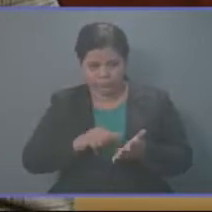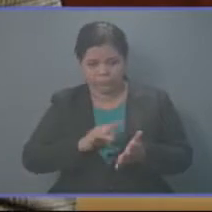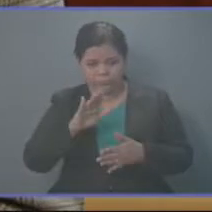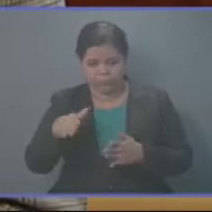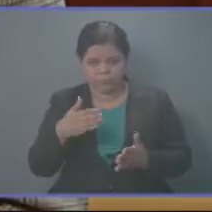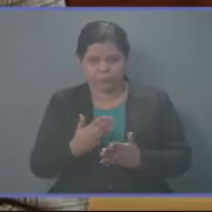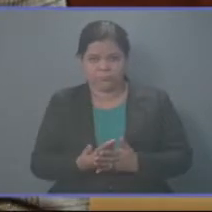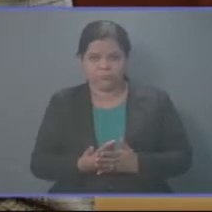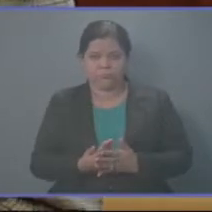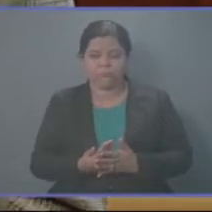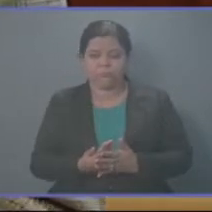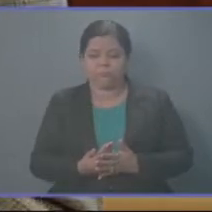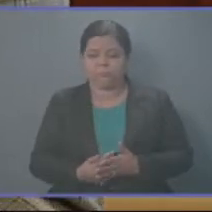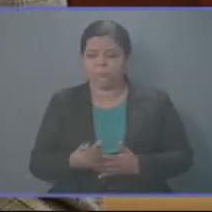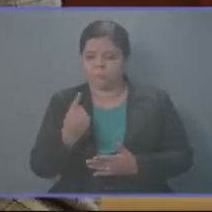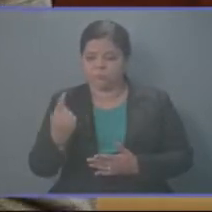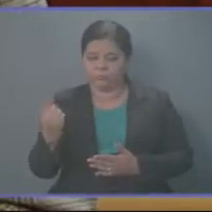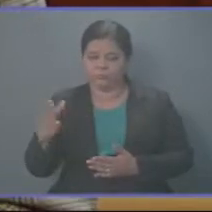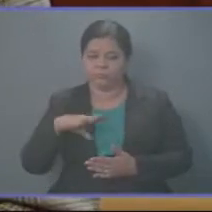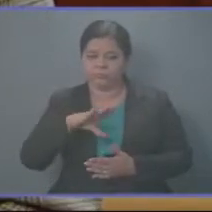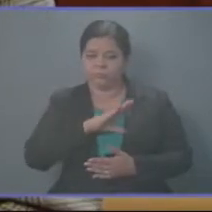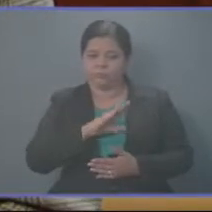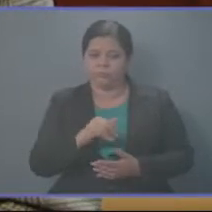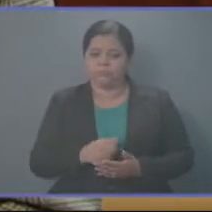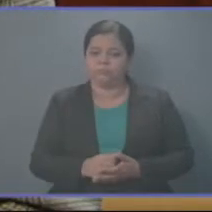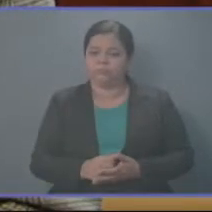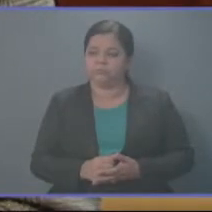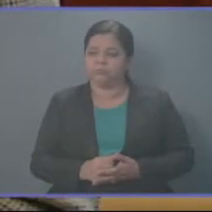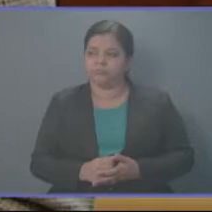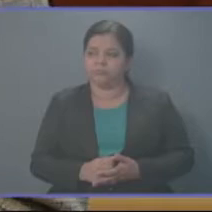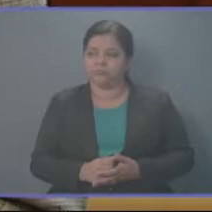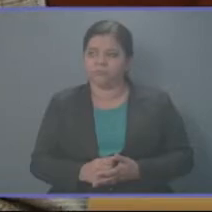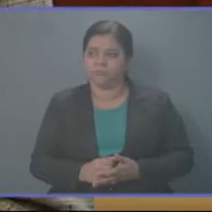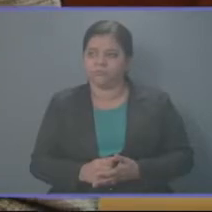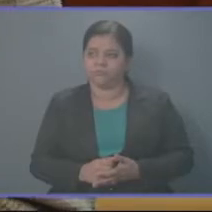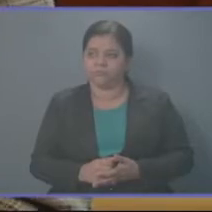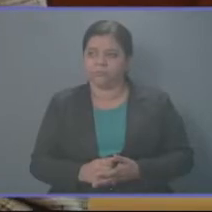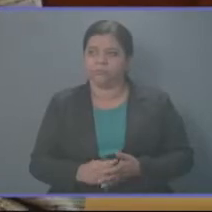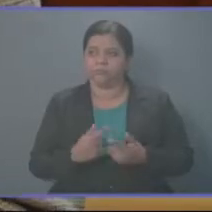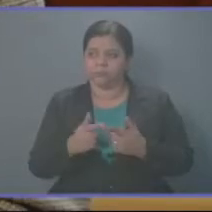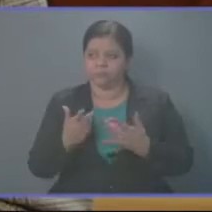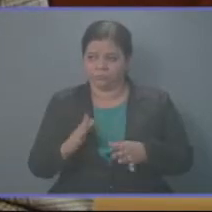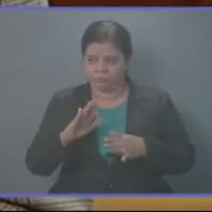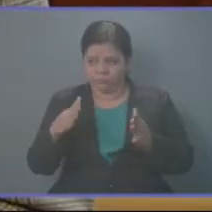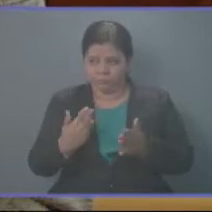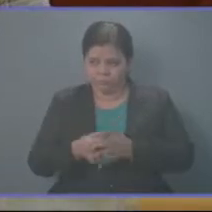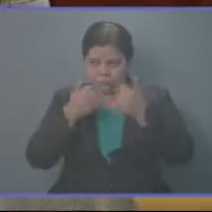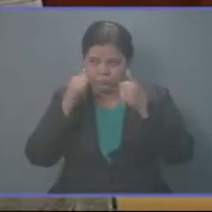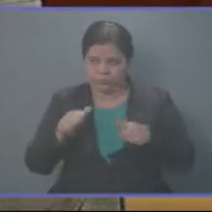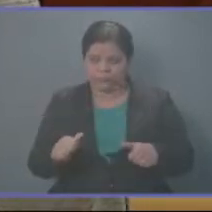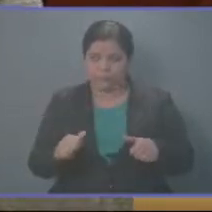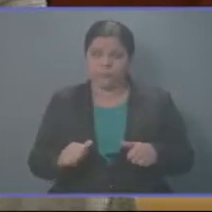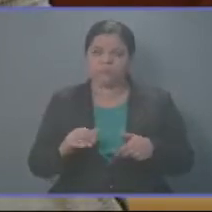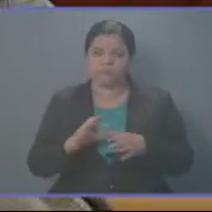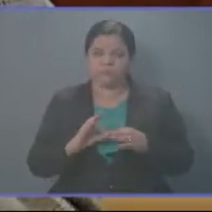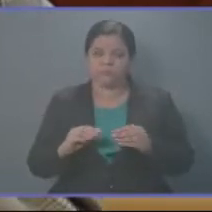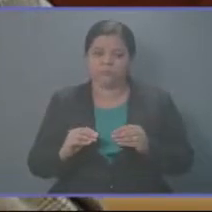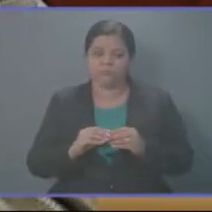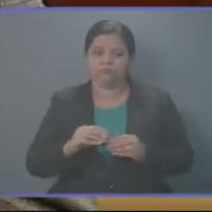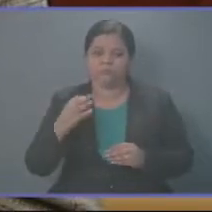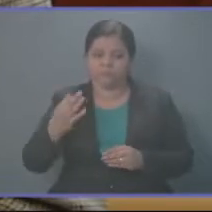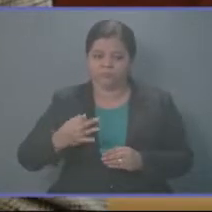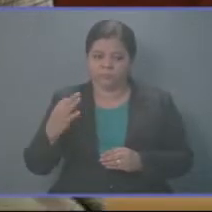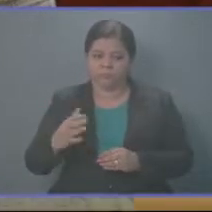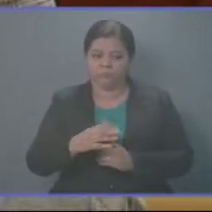estaba. Pero eso lo mandaba el Consejo. Y ellos se oponían al Consejo, y decían que era innecesario.